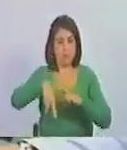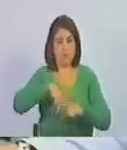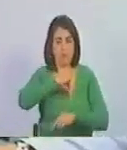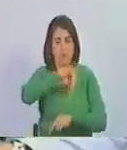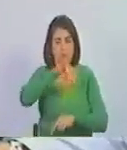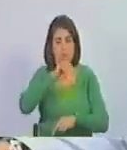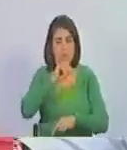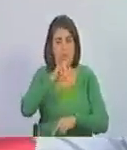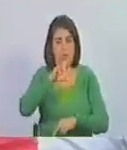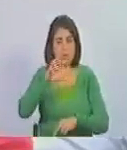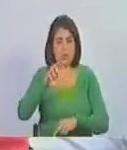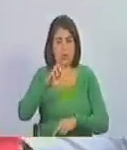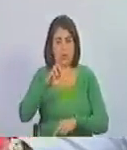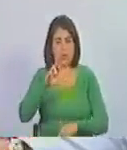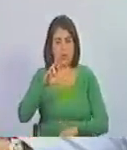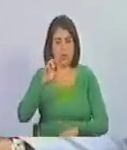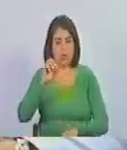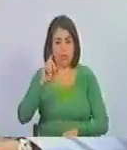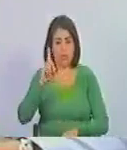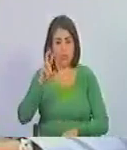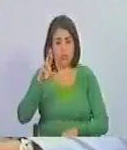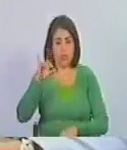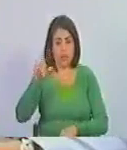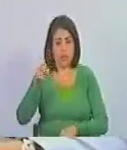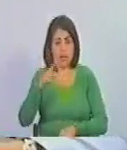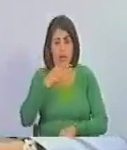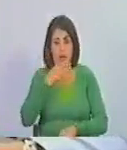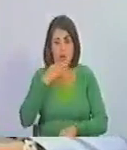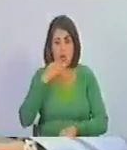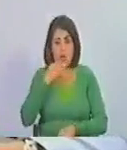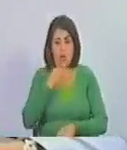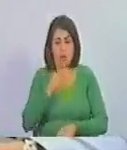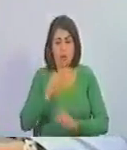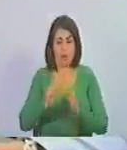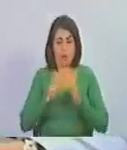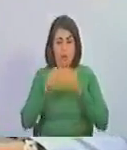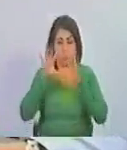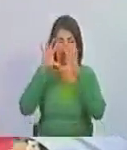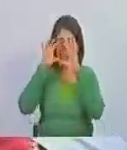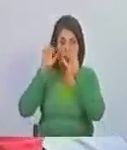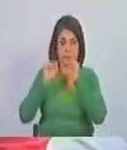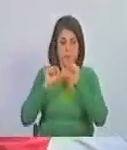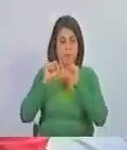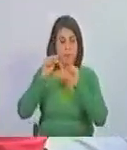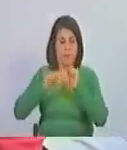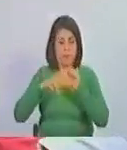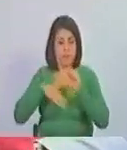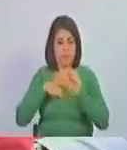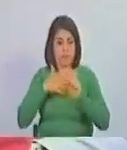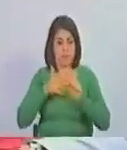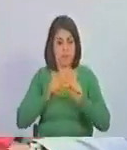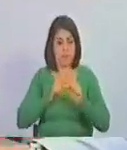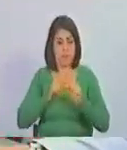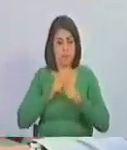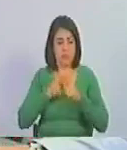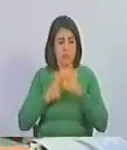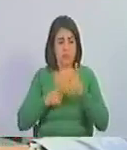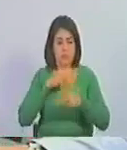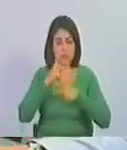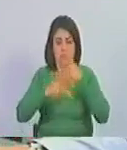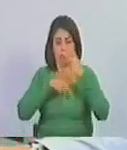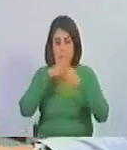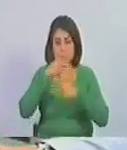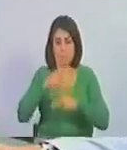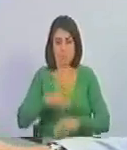Jorge Rodríguez. A temprana edad, entendió que aquí no había vanguardias políticas